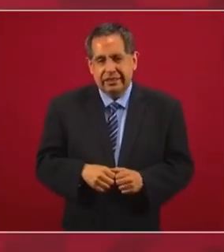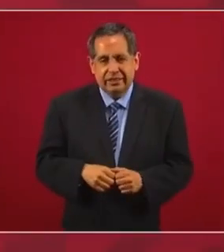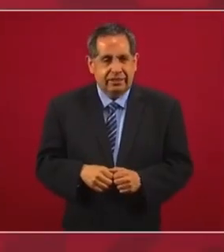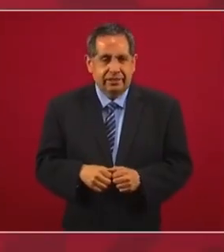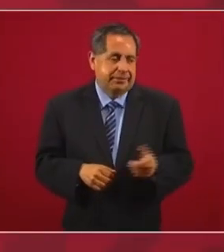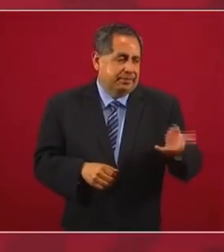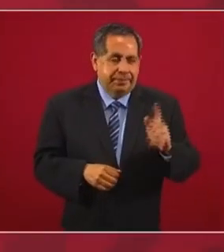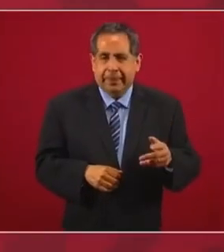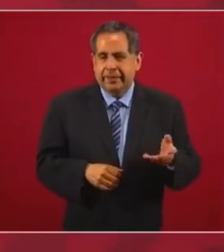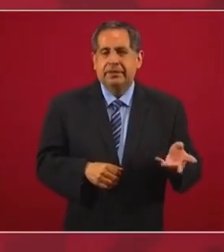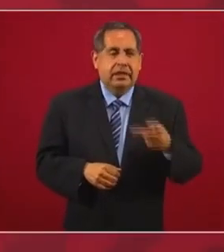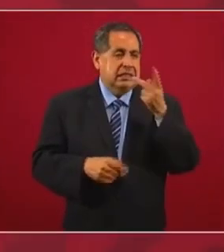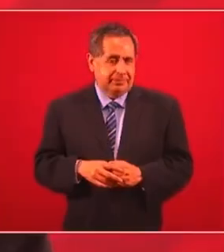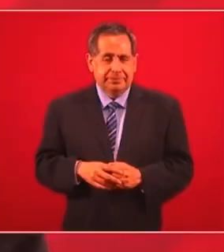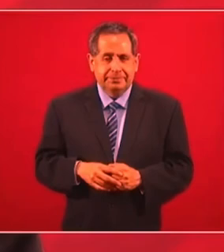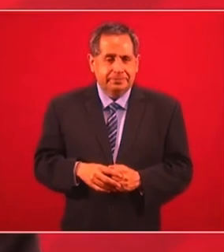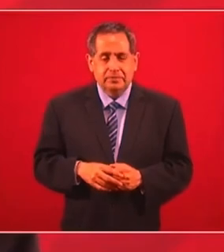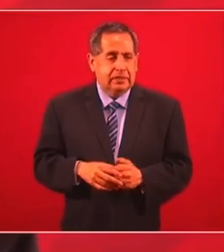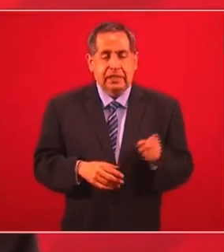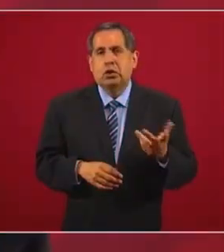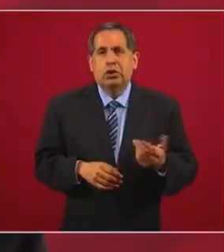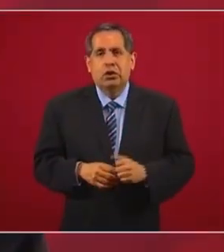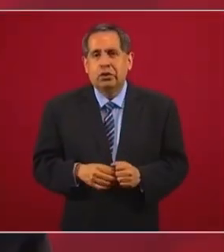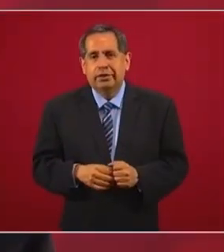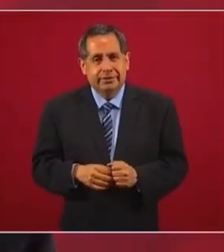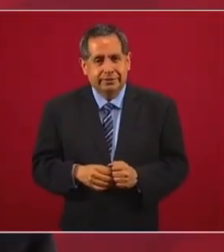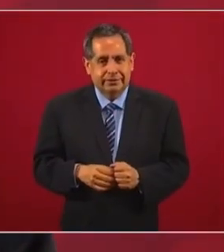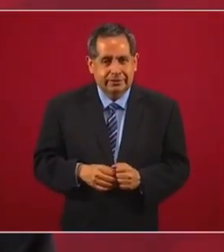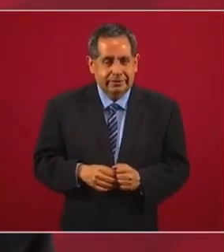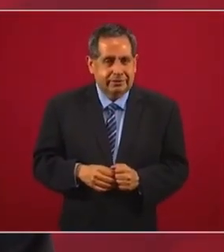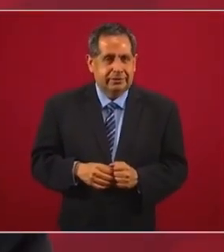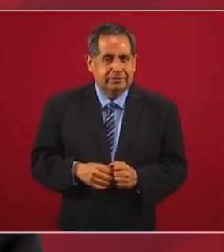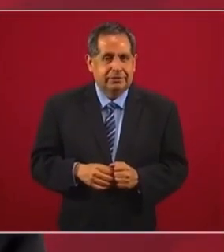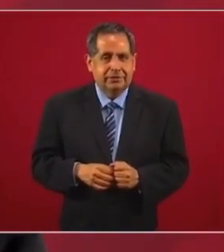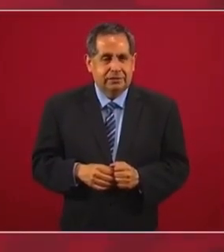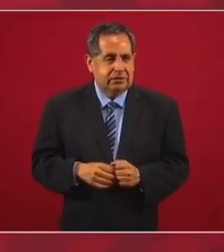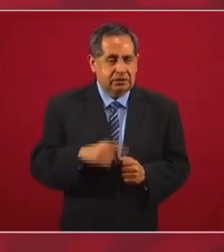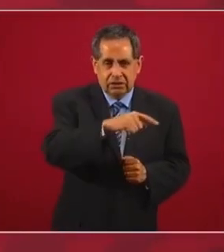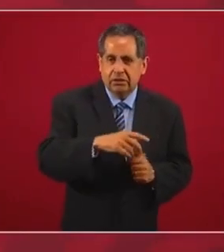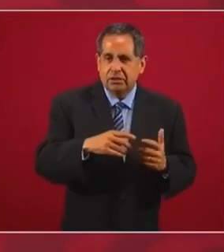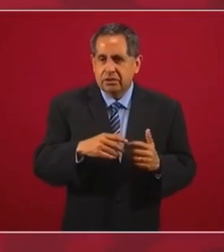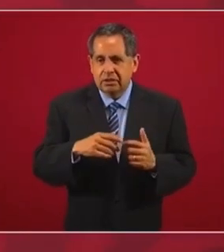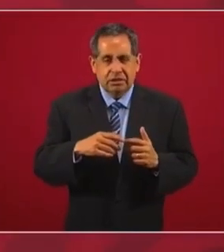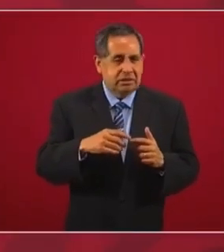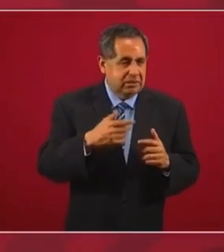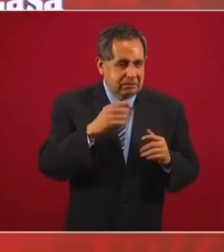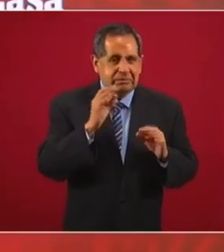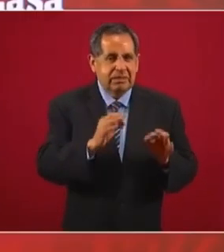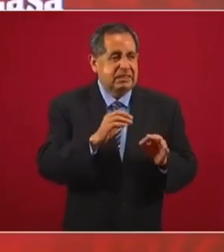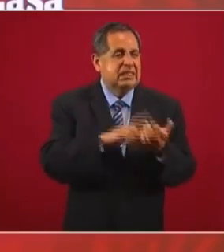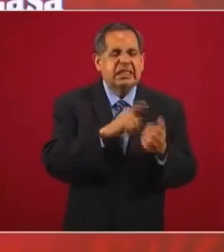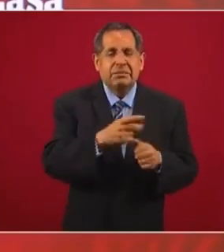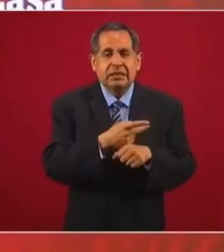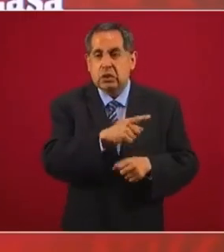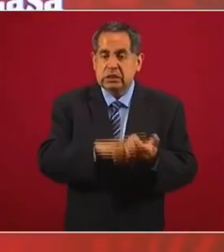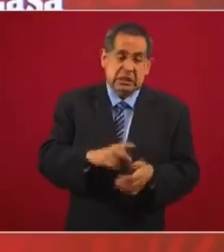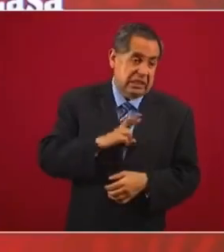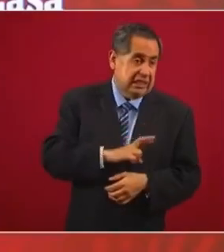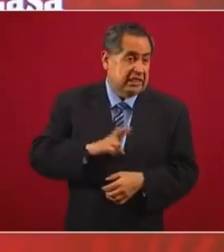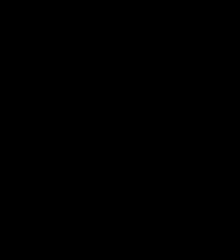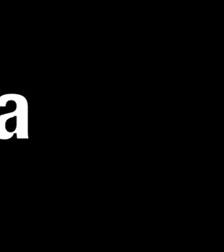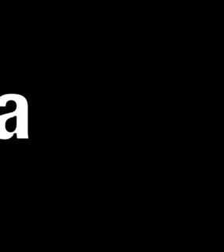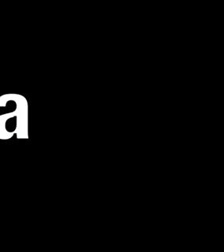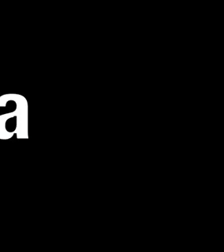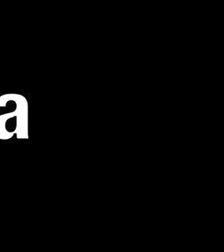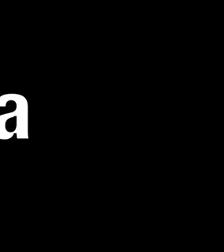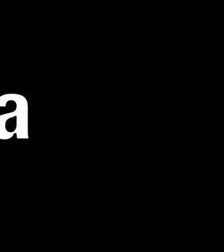el coraje. Es un asunto articulado. Si no es el enojo. La rabia.